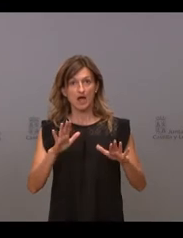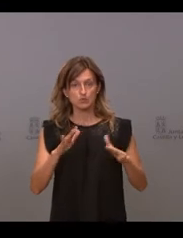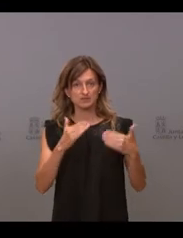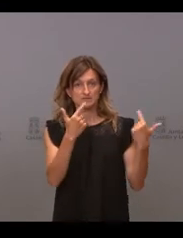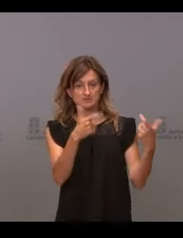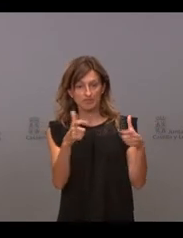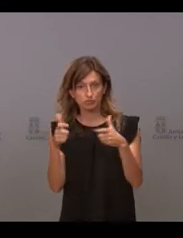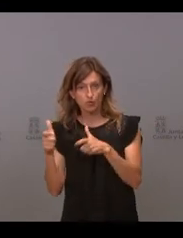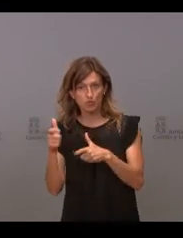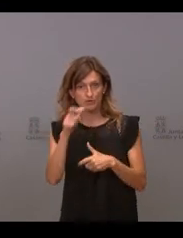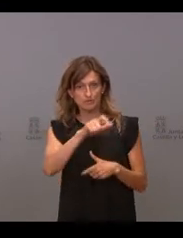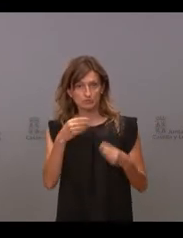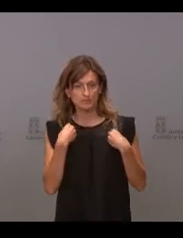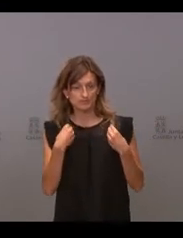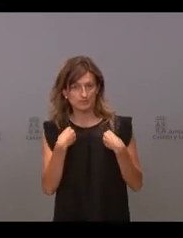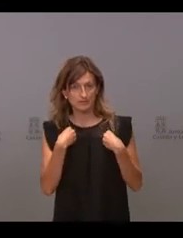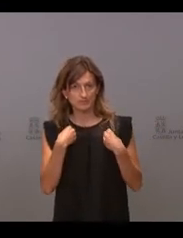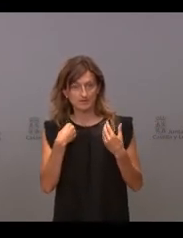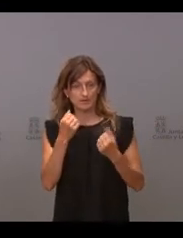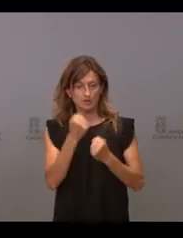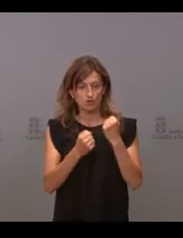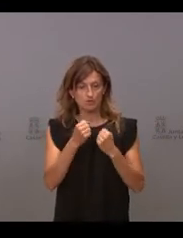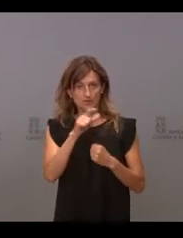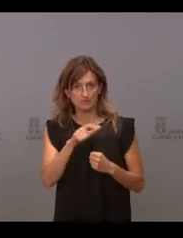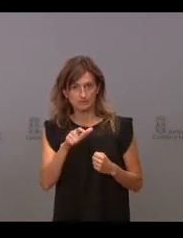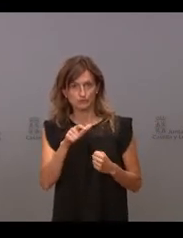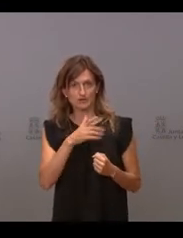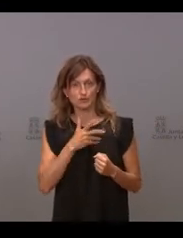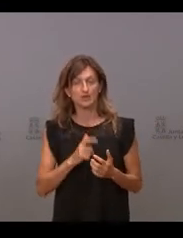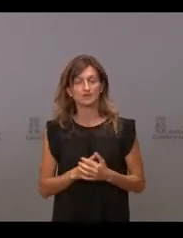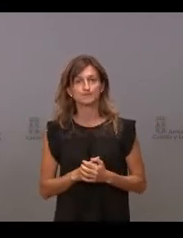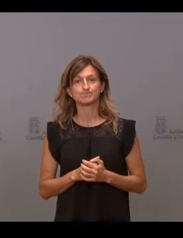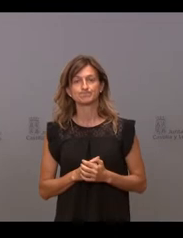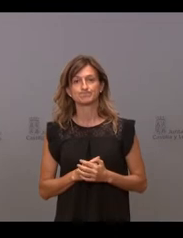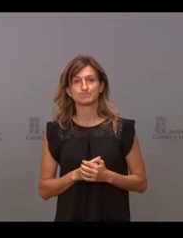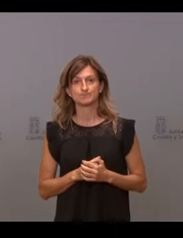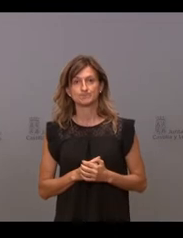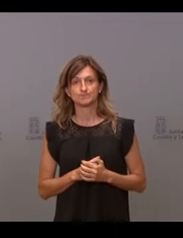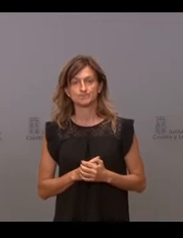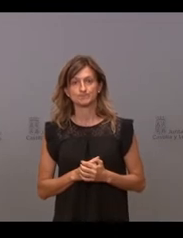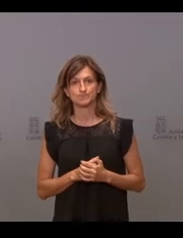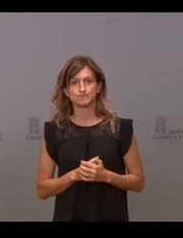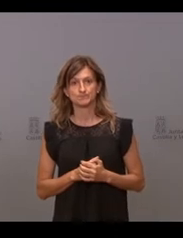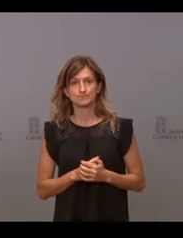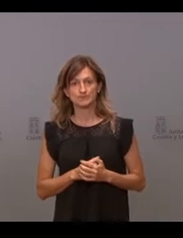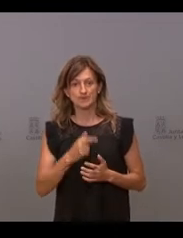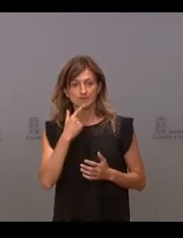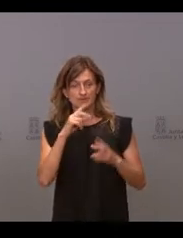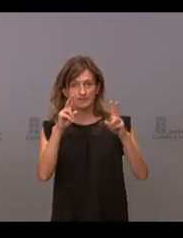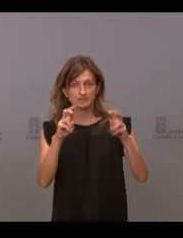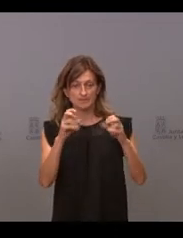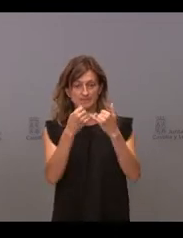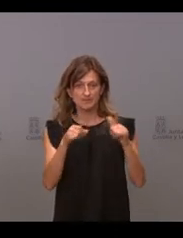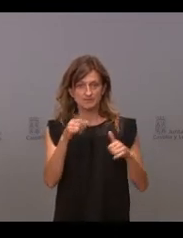de la población y económicos que no las tienen asumidas, cuánto ha pesado a la hora de renovarlas, que sean fiestas en